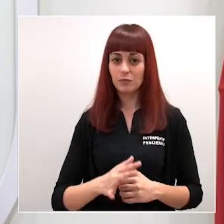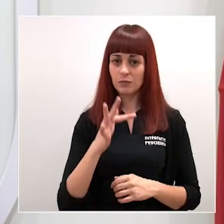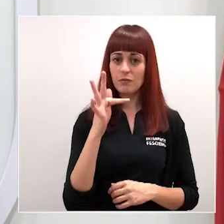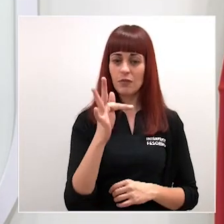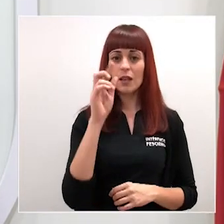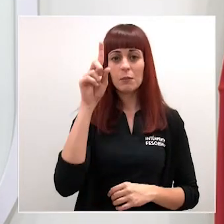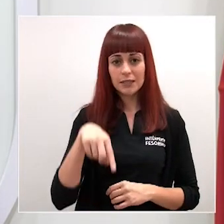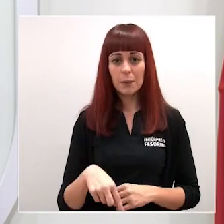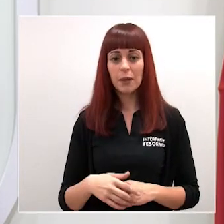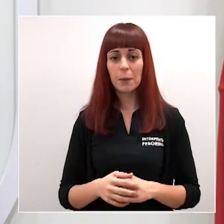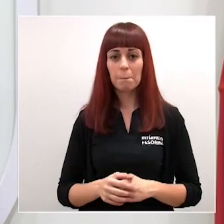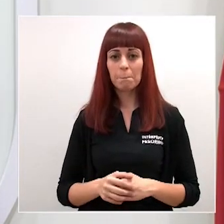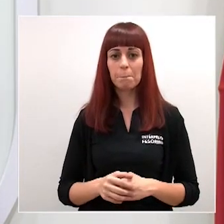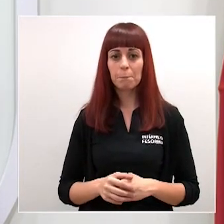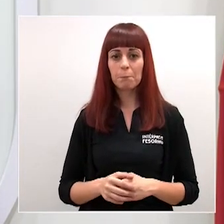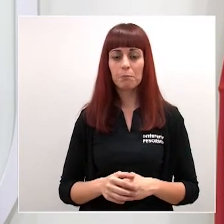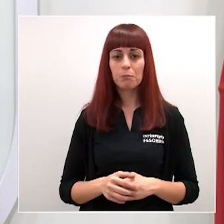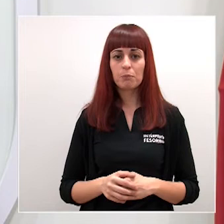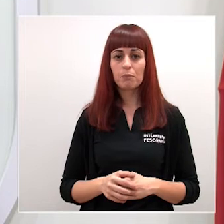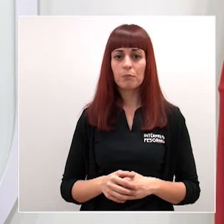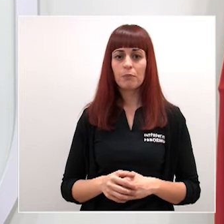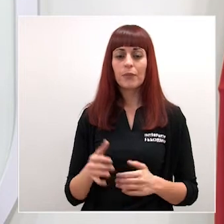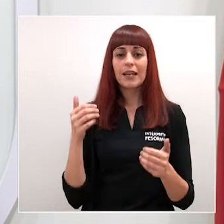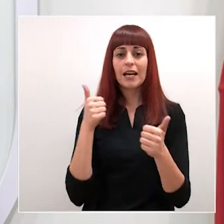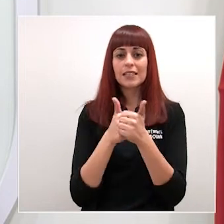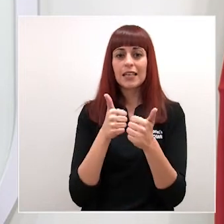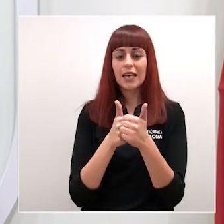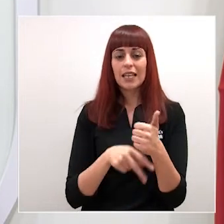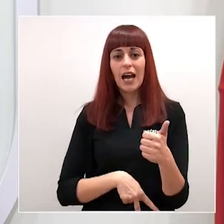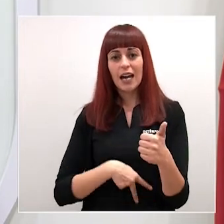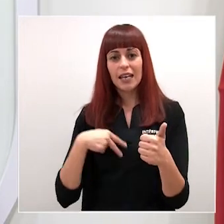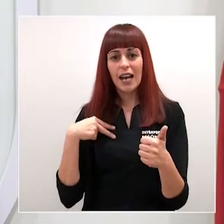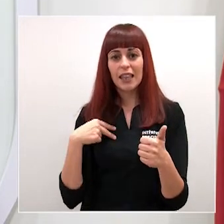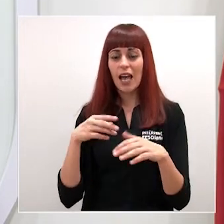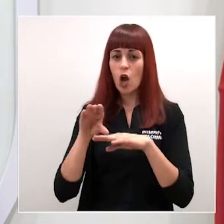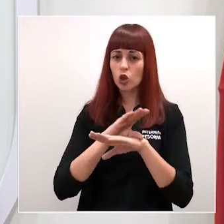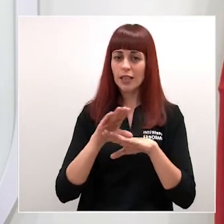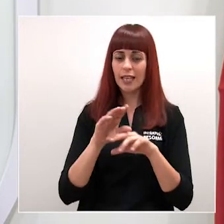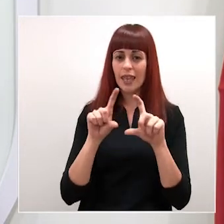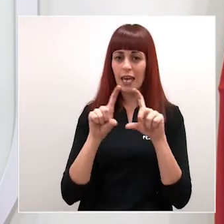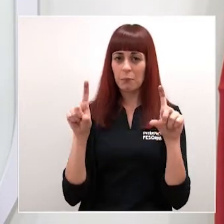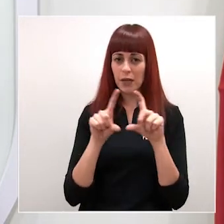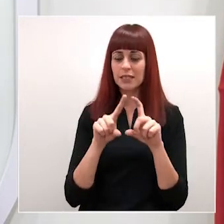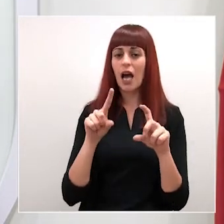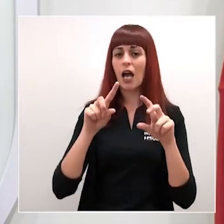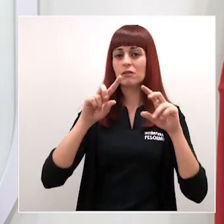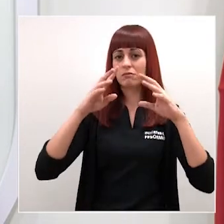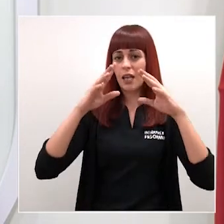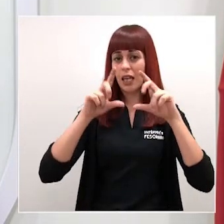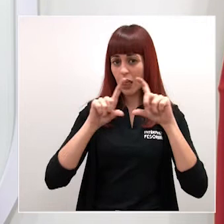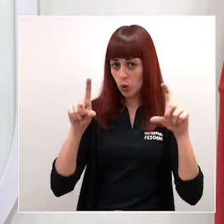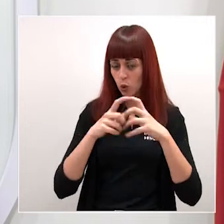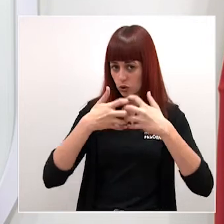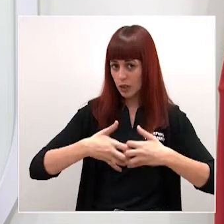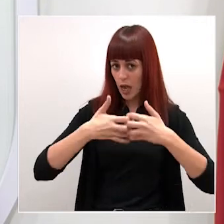también se ha producido un relevo en la Secretaría General de la Consejería de Empresa e Industria y Portavocía a cuyo